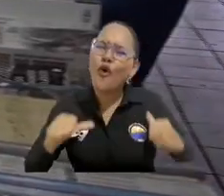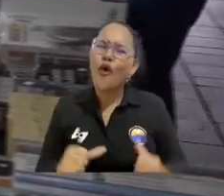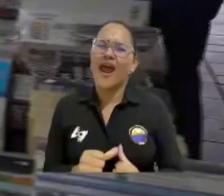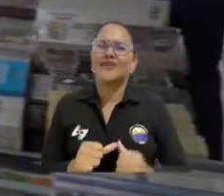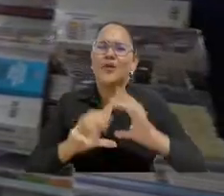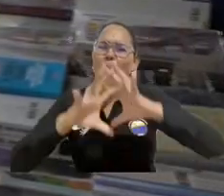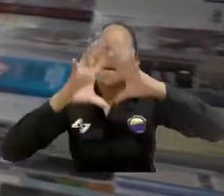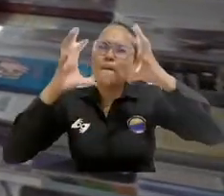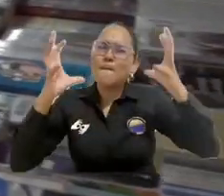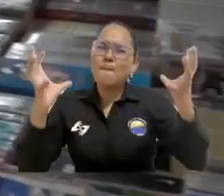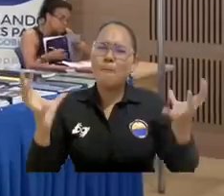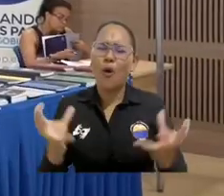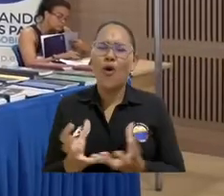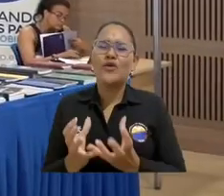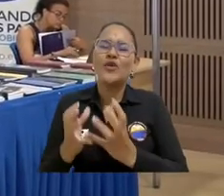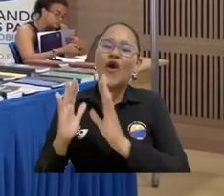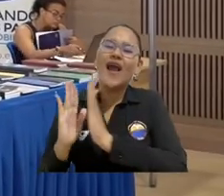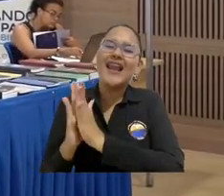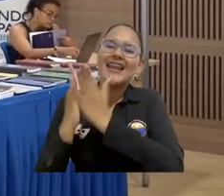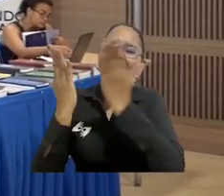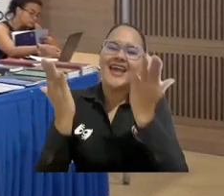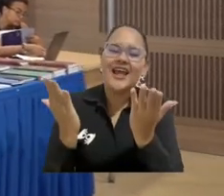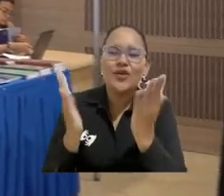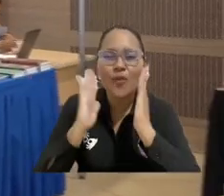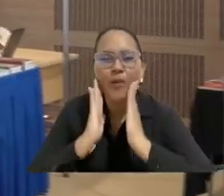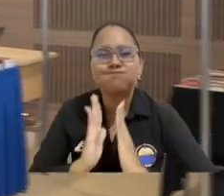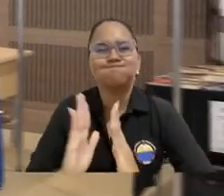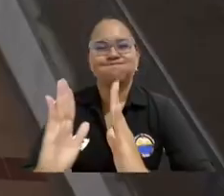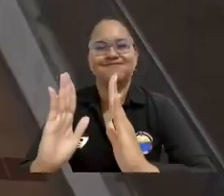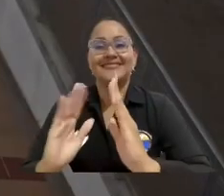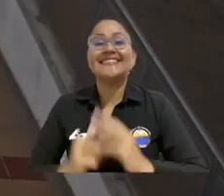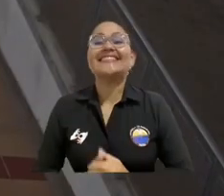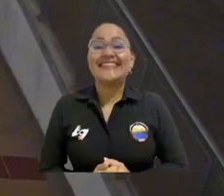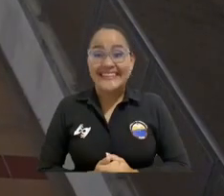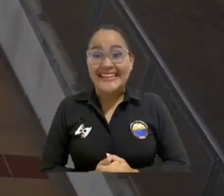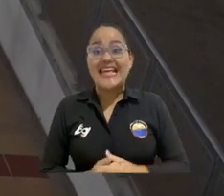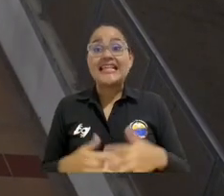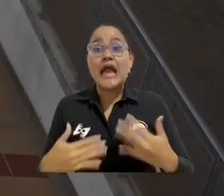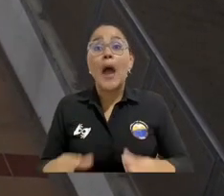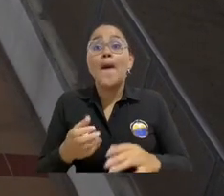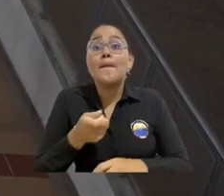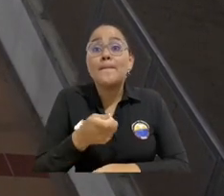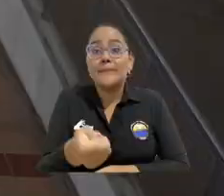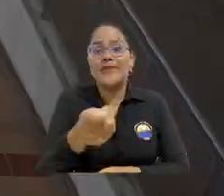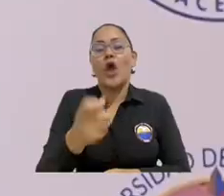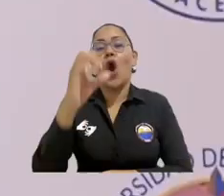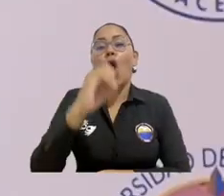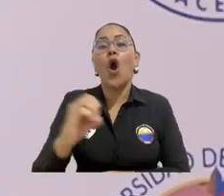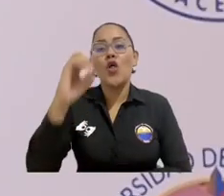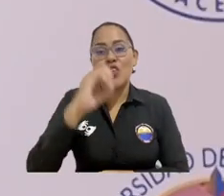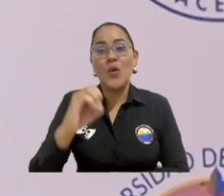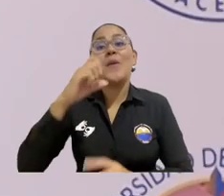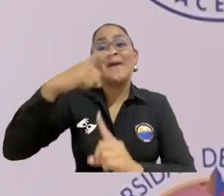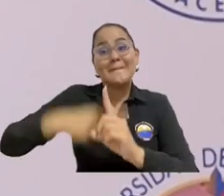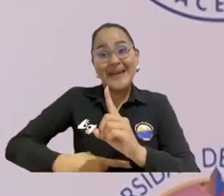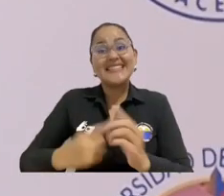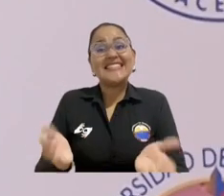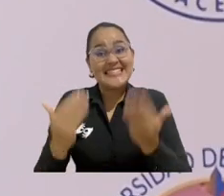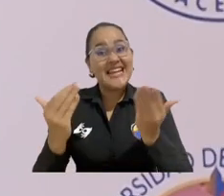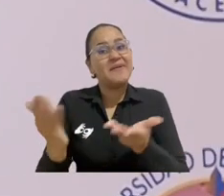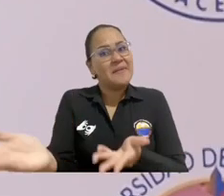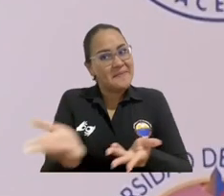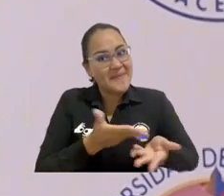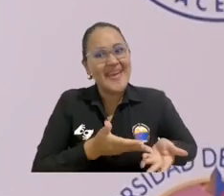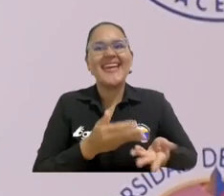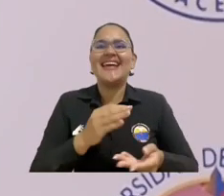del mundo habla, la literatura escucha. Y que estará el próximo mes de octubre llevando su sexta versión, así que los esperamos a todos y